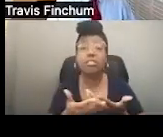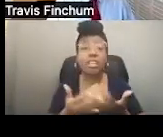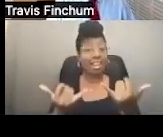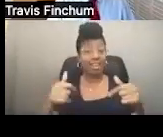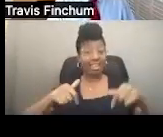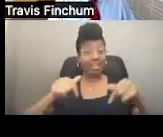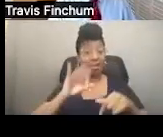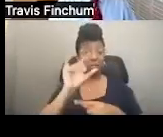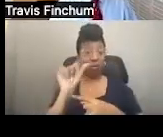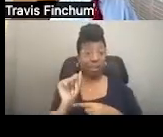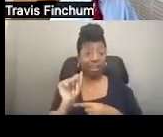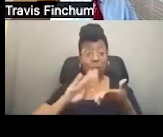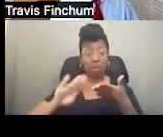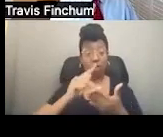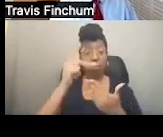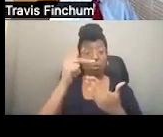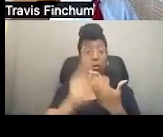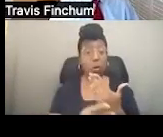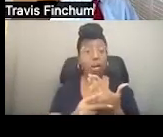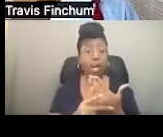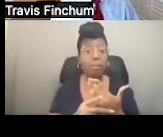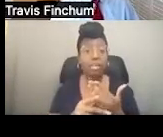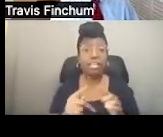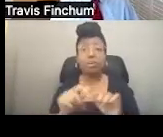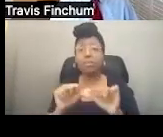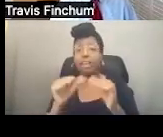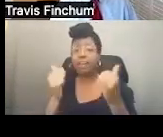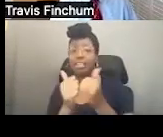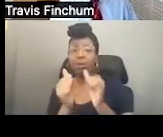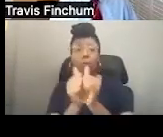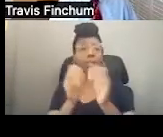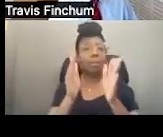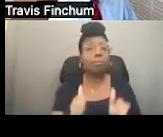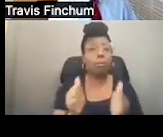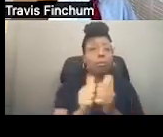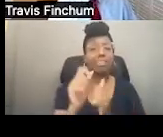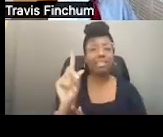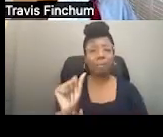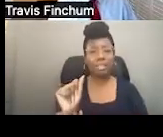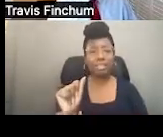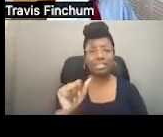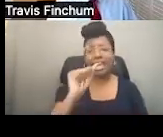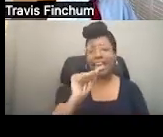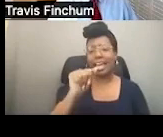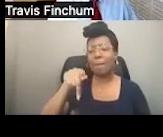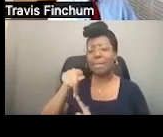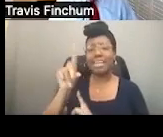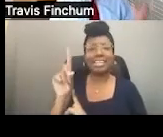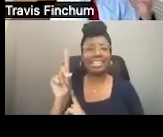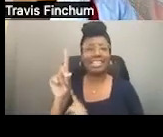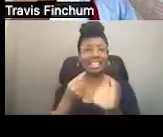En la Florida hay un programa de exención de Medicaid de la Agencia para Personas con Discapacidades, APD.